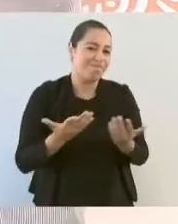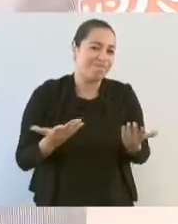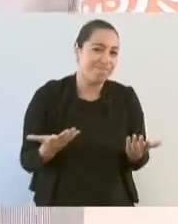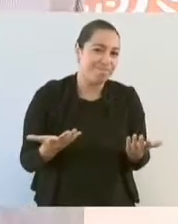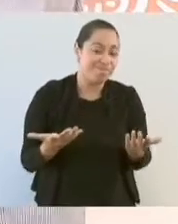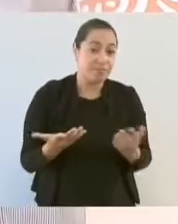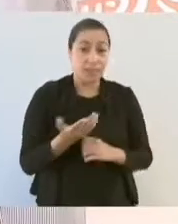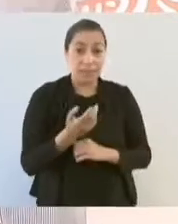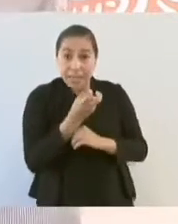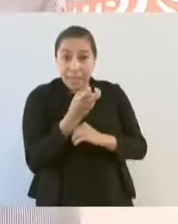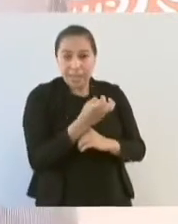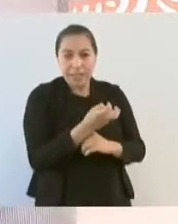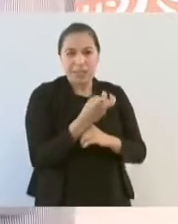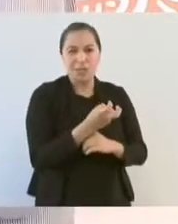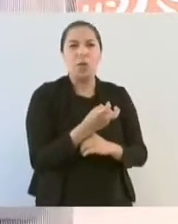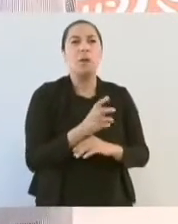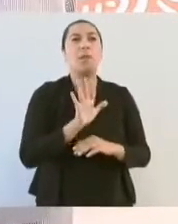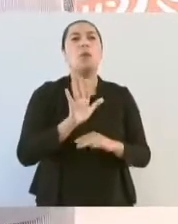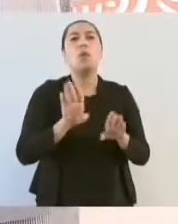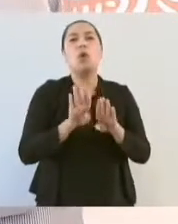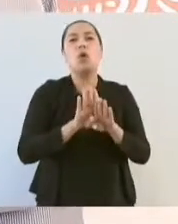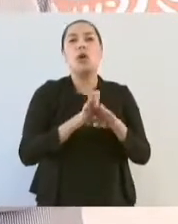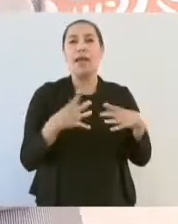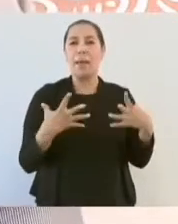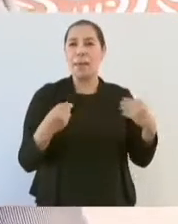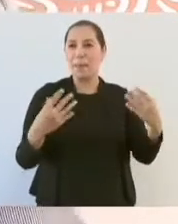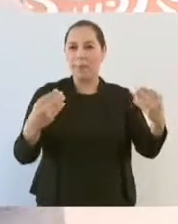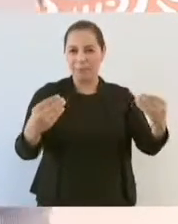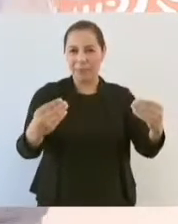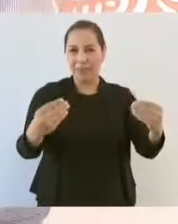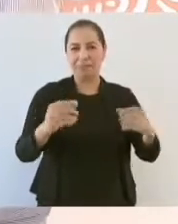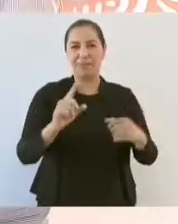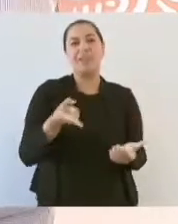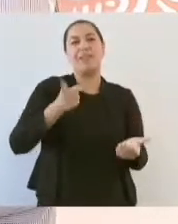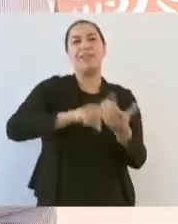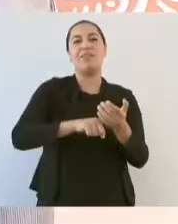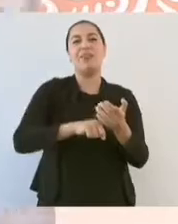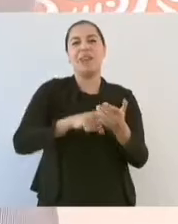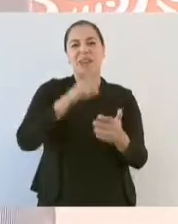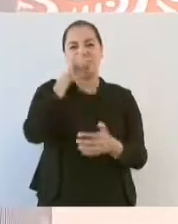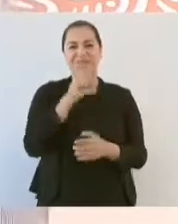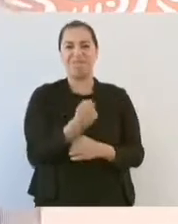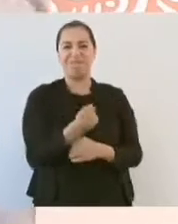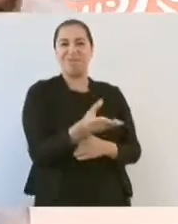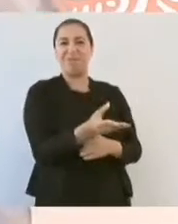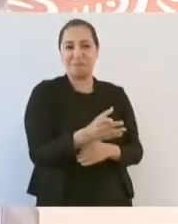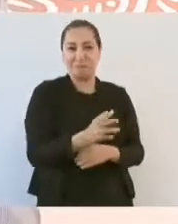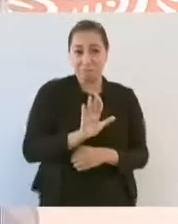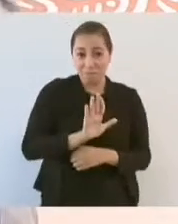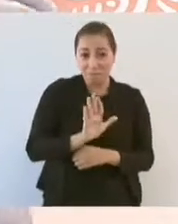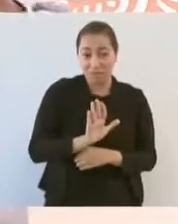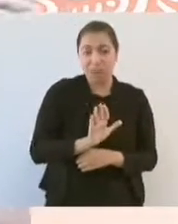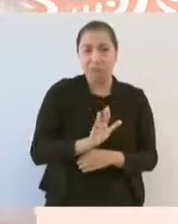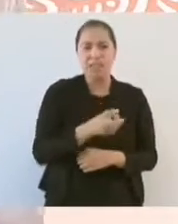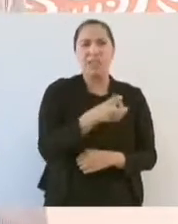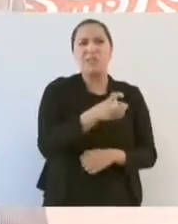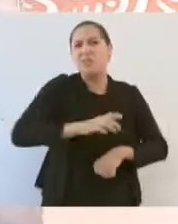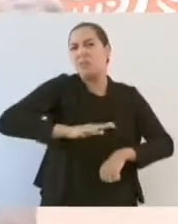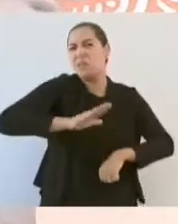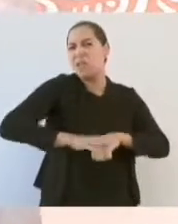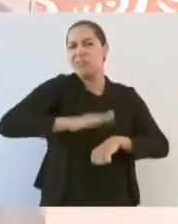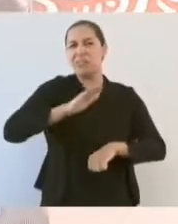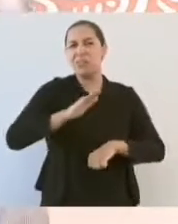eso no era una pandemia, era una peste, eso es lo que más